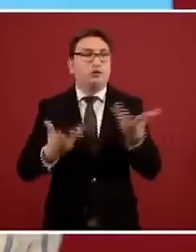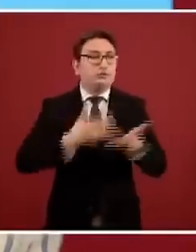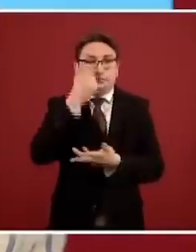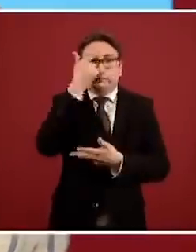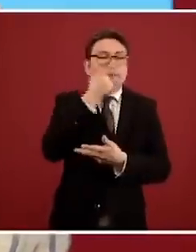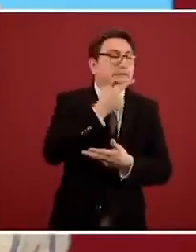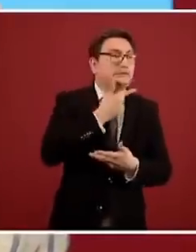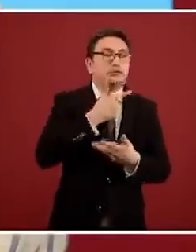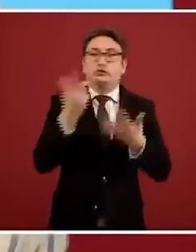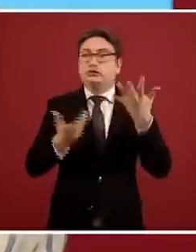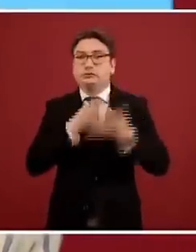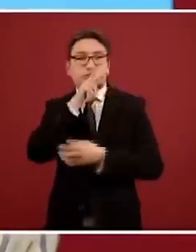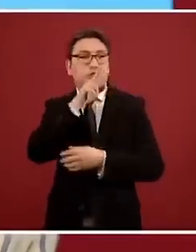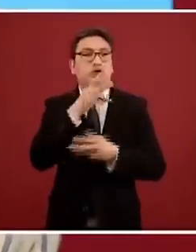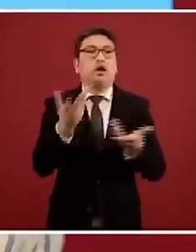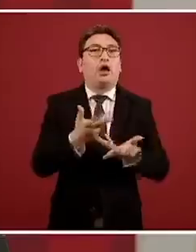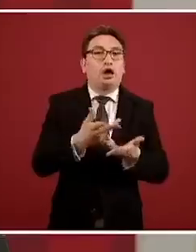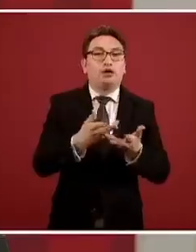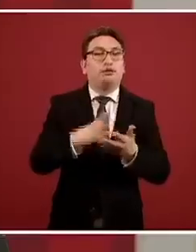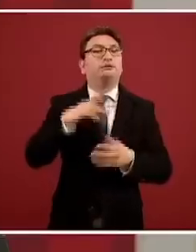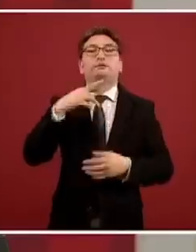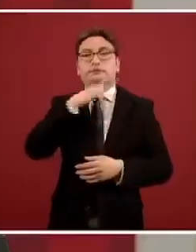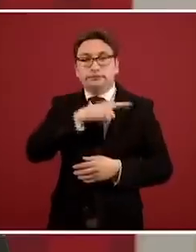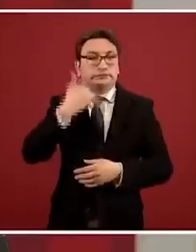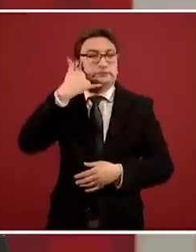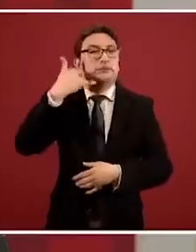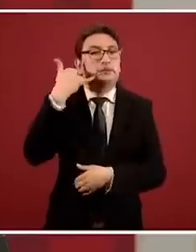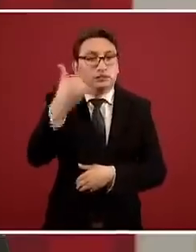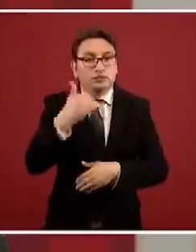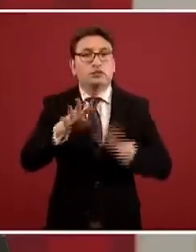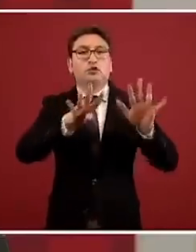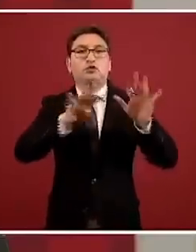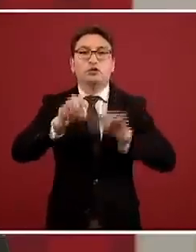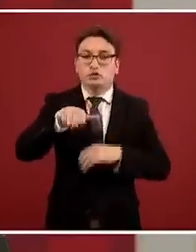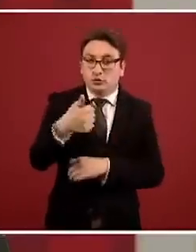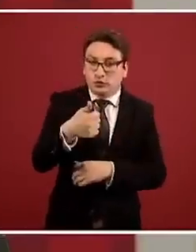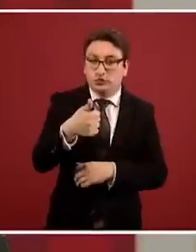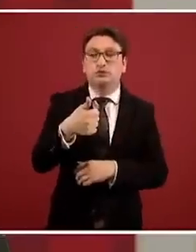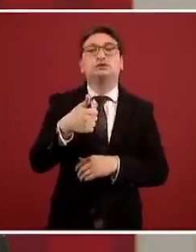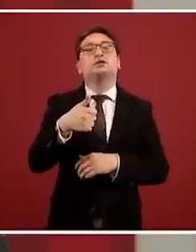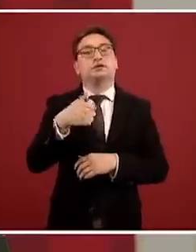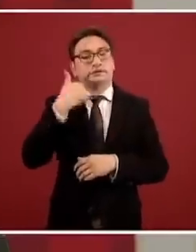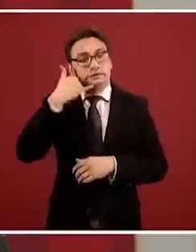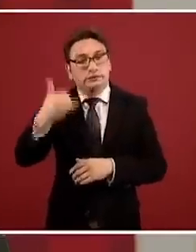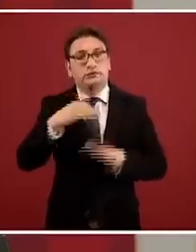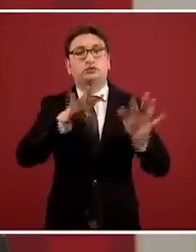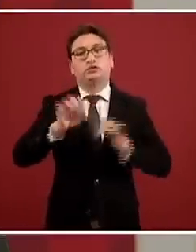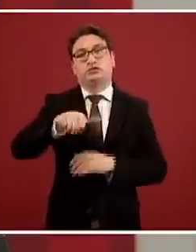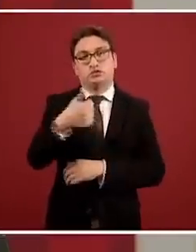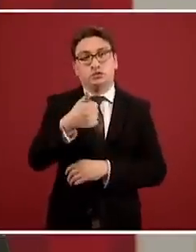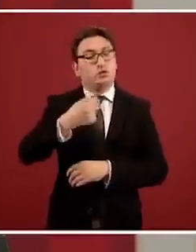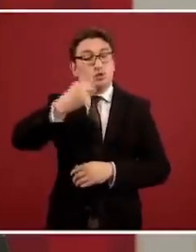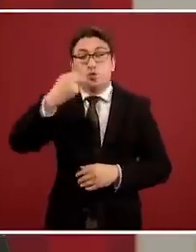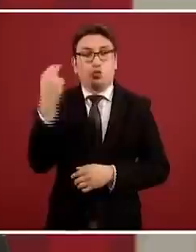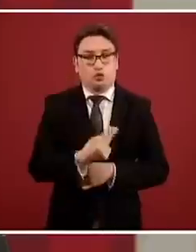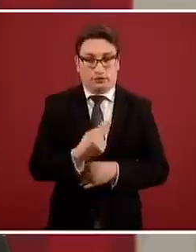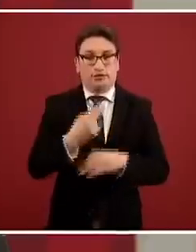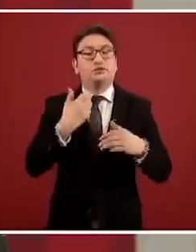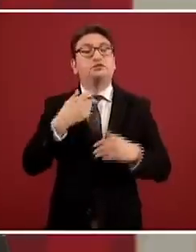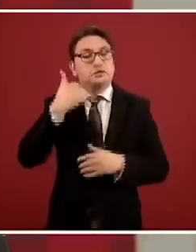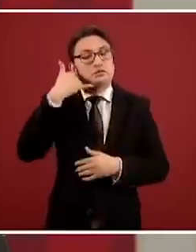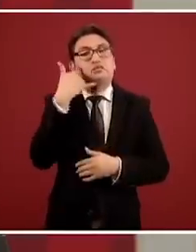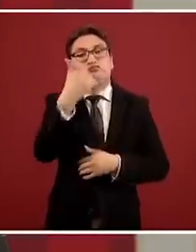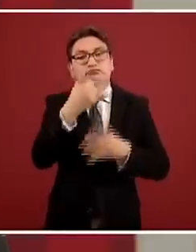noche, no sabe qué hacer, llame al 911, llame al 911. Esta es una urgencia y se le va a dar